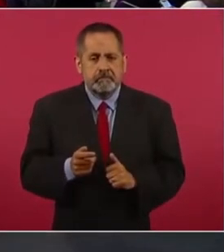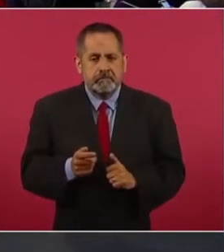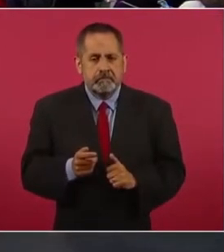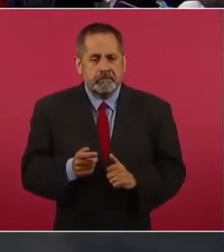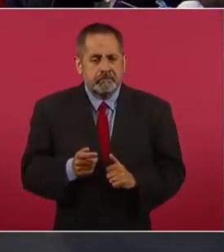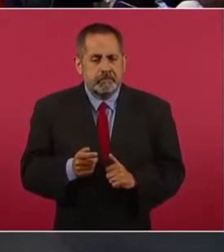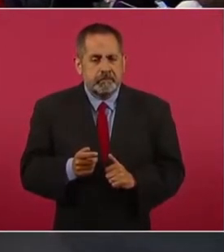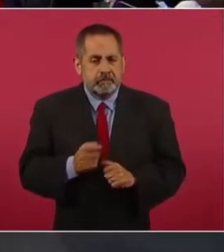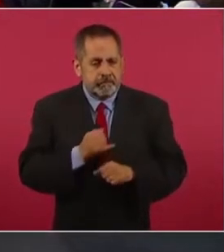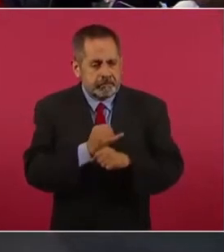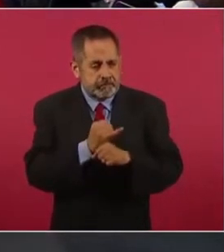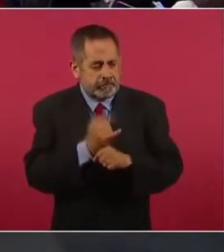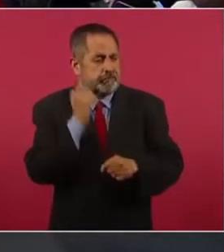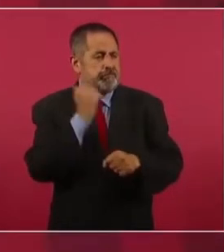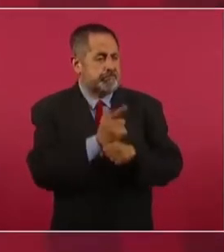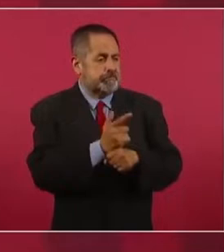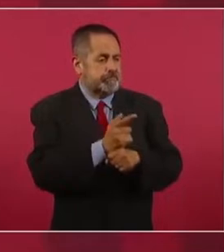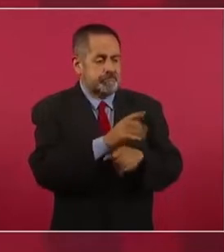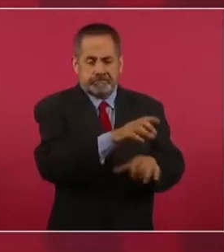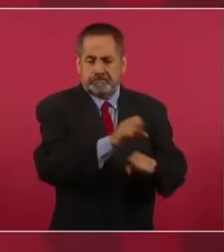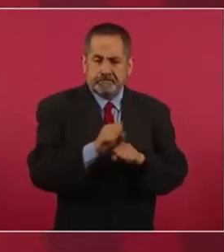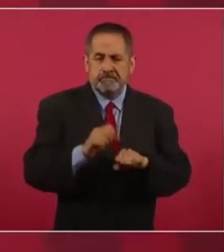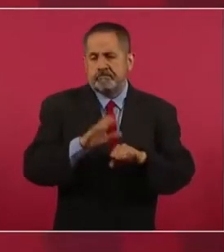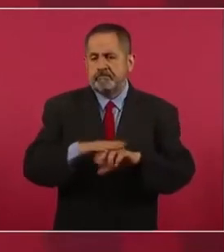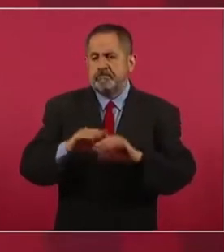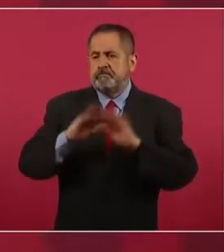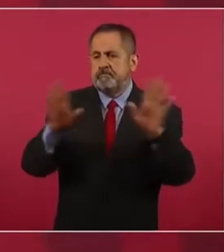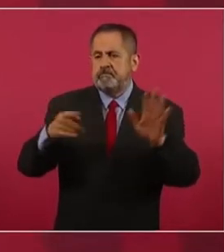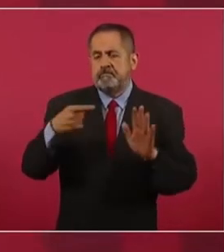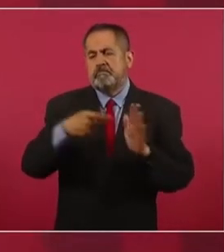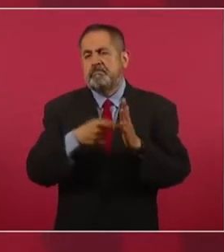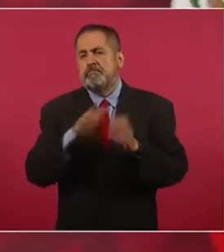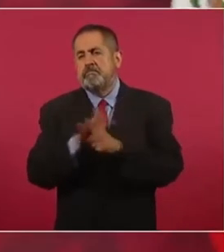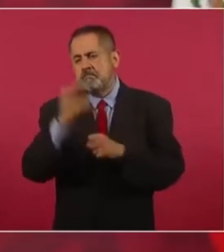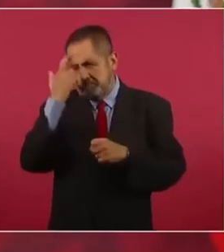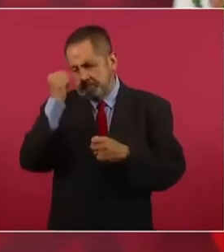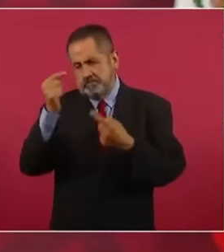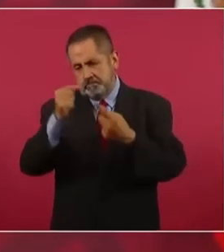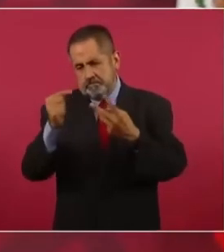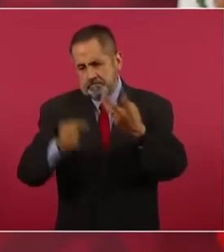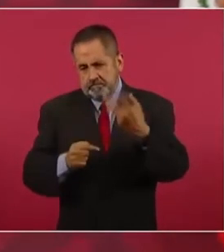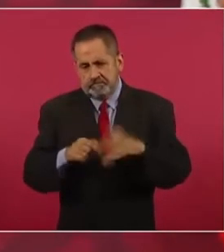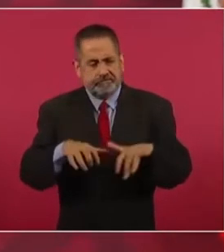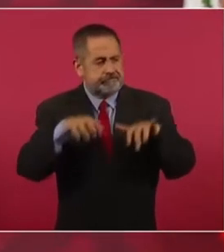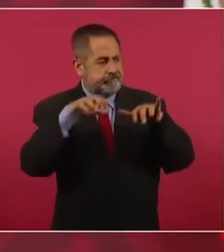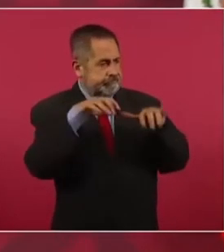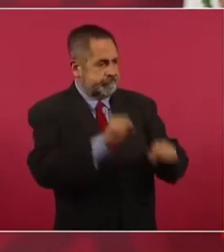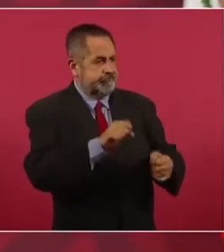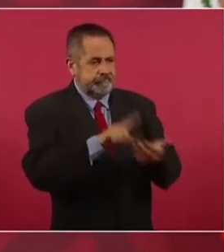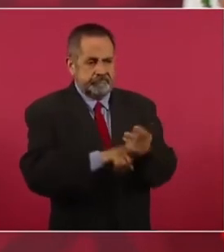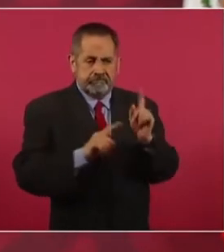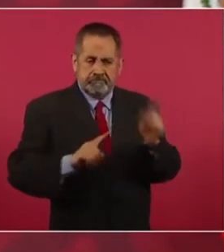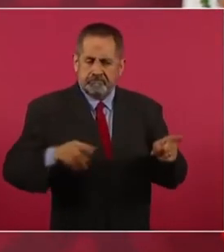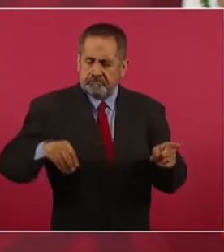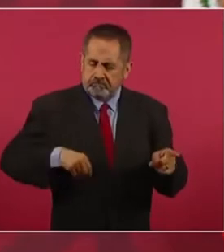se aclaren los motivos, que detengan los responsables